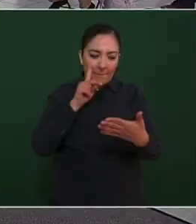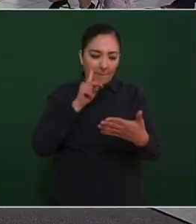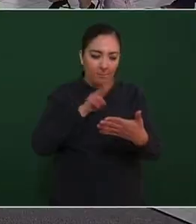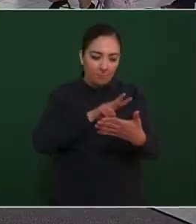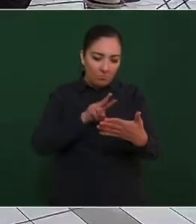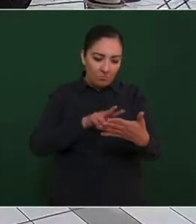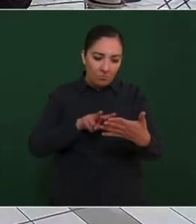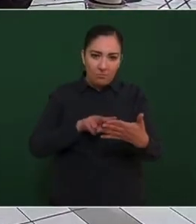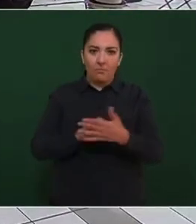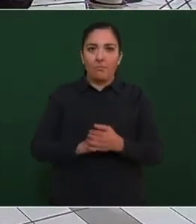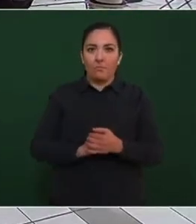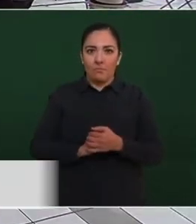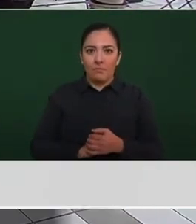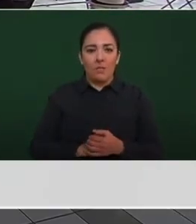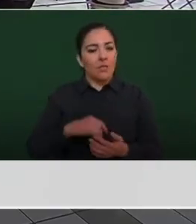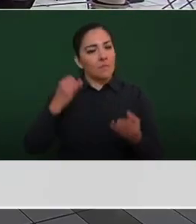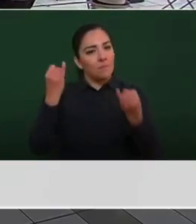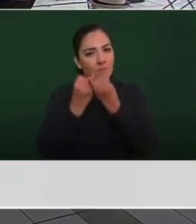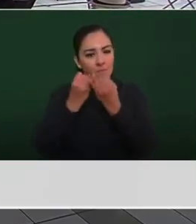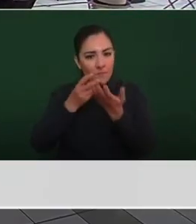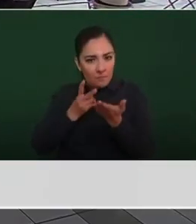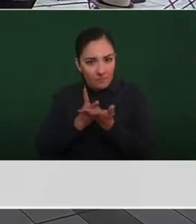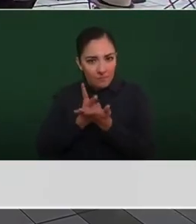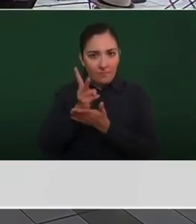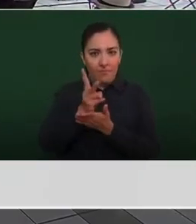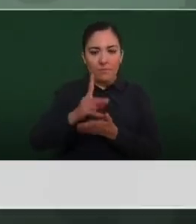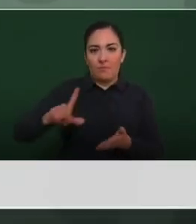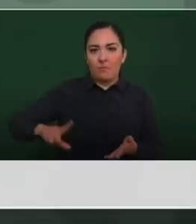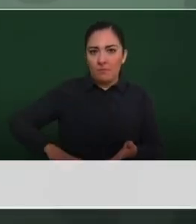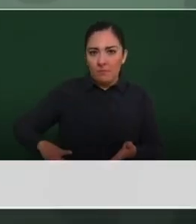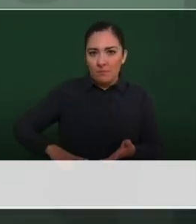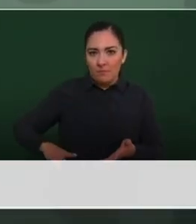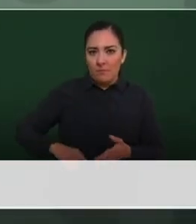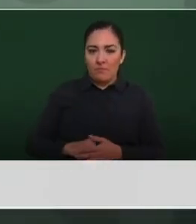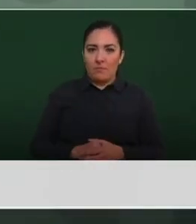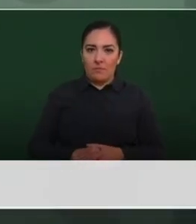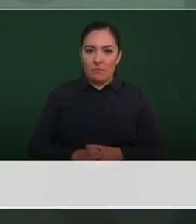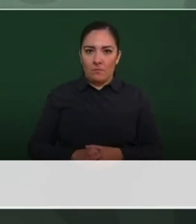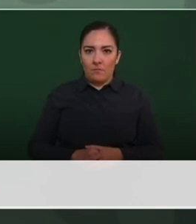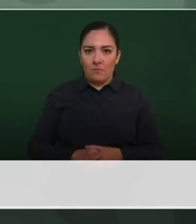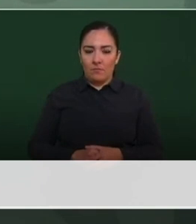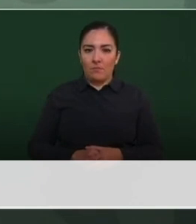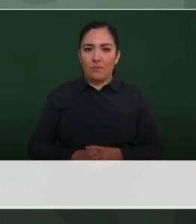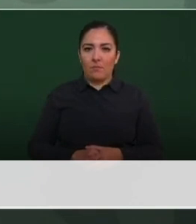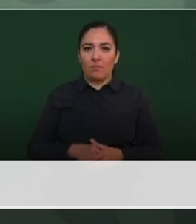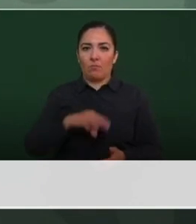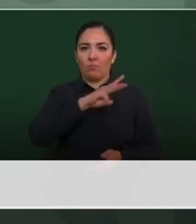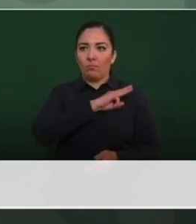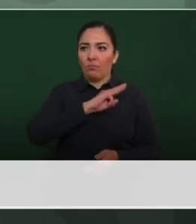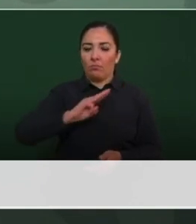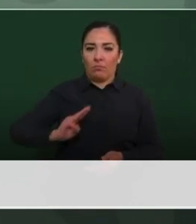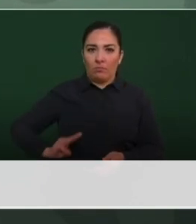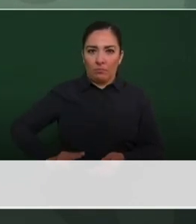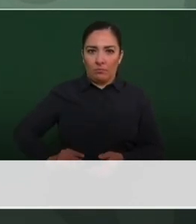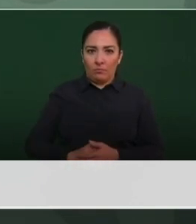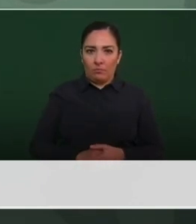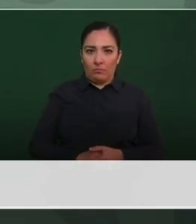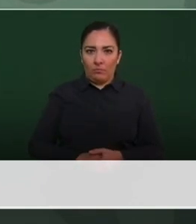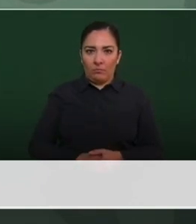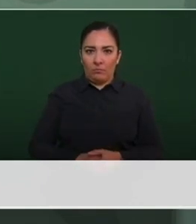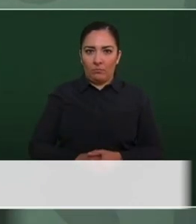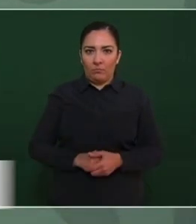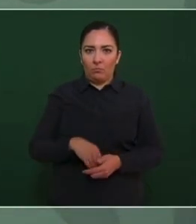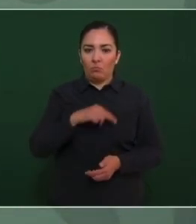Y la voluntad de los gobiernos, del gobierno municipal. Le tenemos mucha